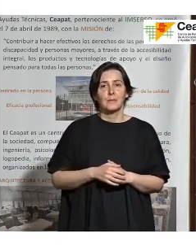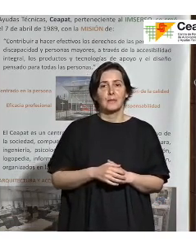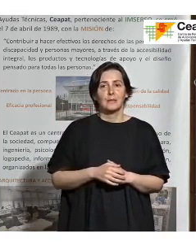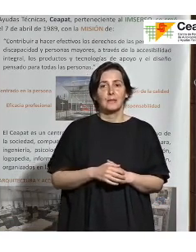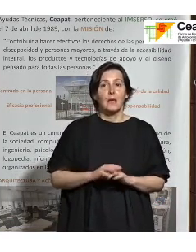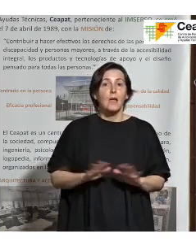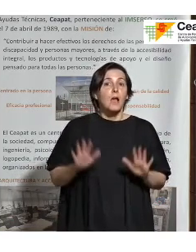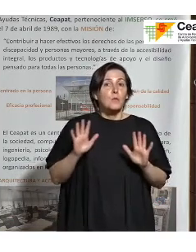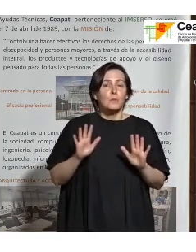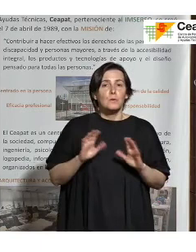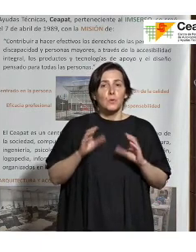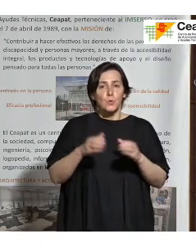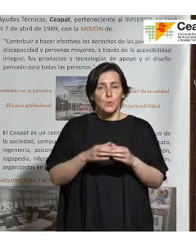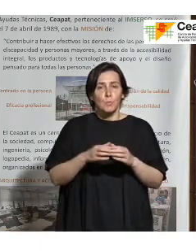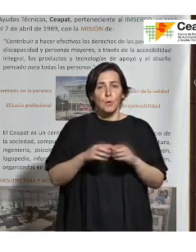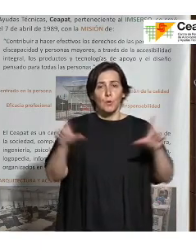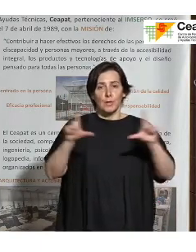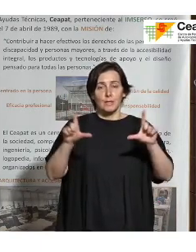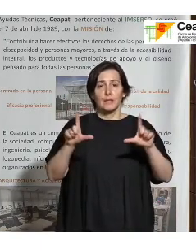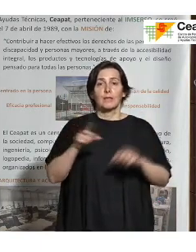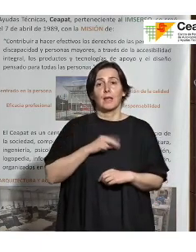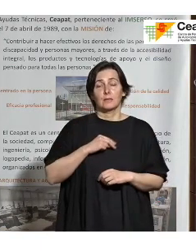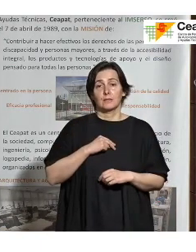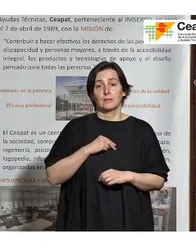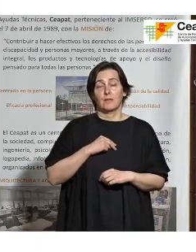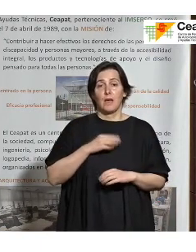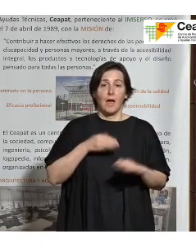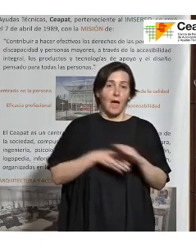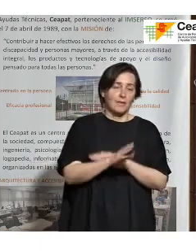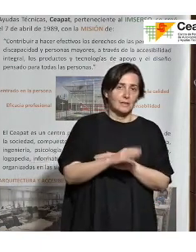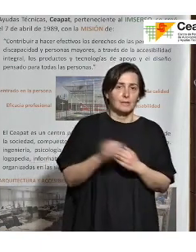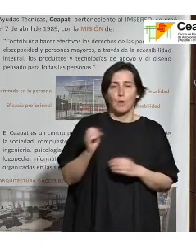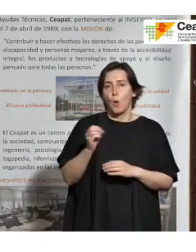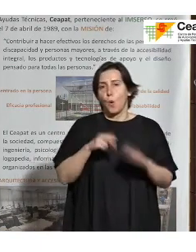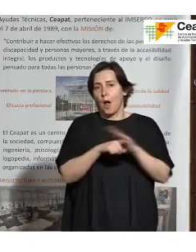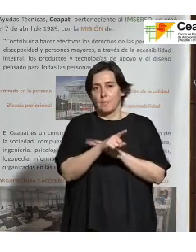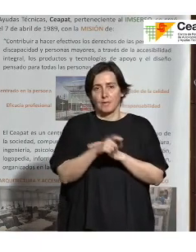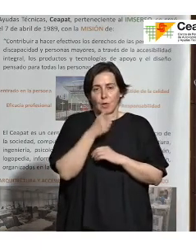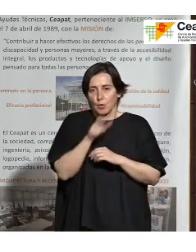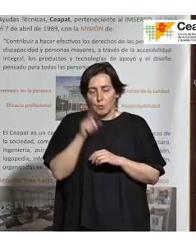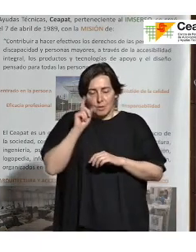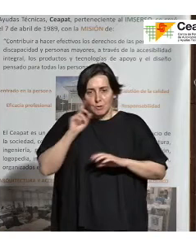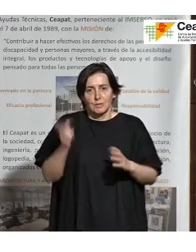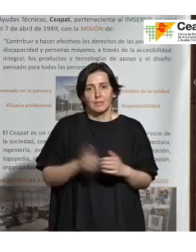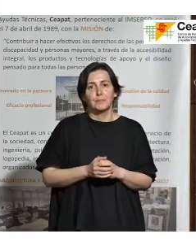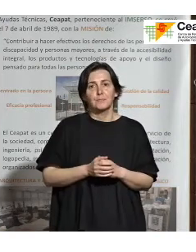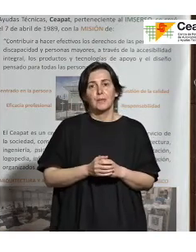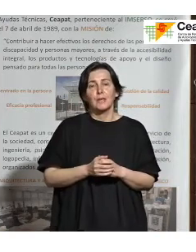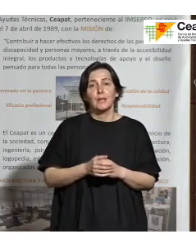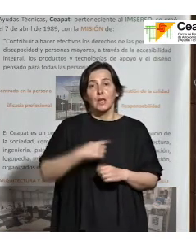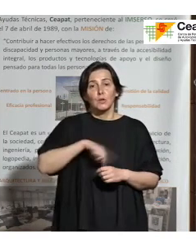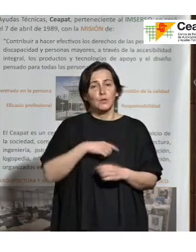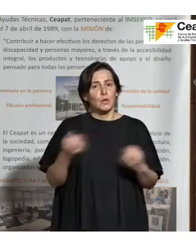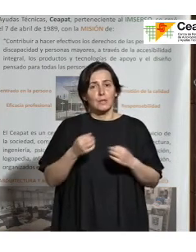Quizás el grupo de teleasistencia accesible o avanzada o como se llame, tengamos también el deber de en los próximos años